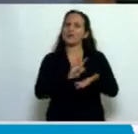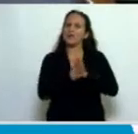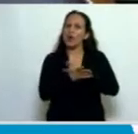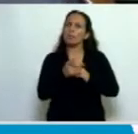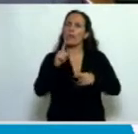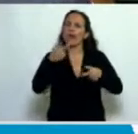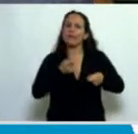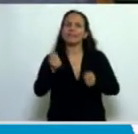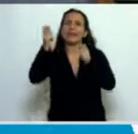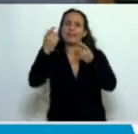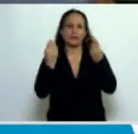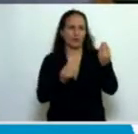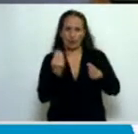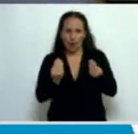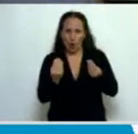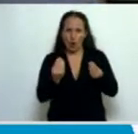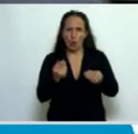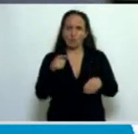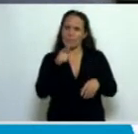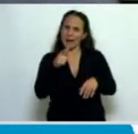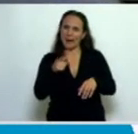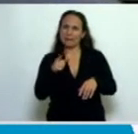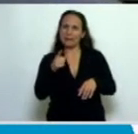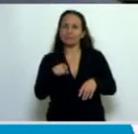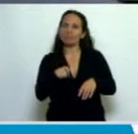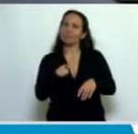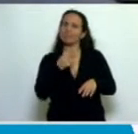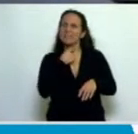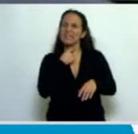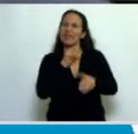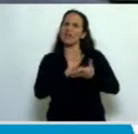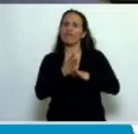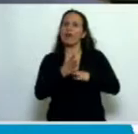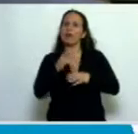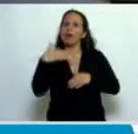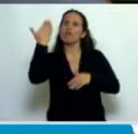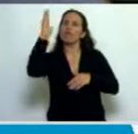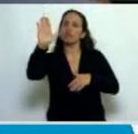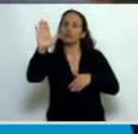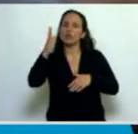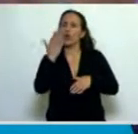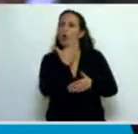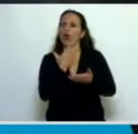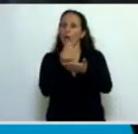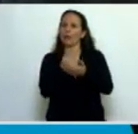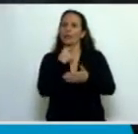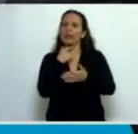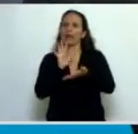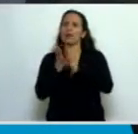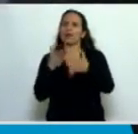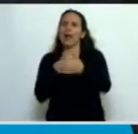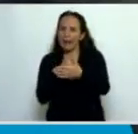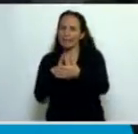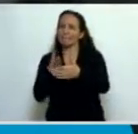que de alguna manera establece o pretende establecer límites a futuros gobiernos. Llama la atención también aquí